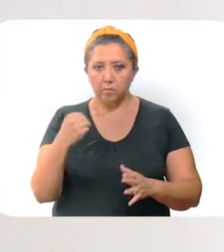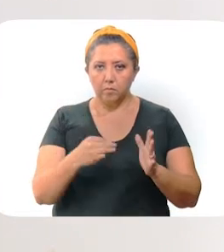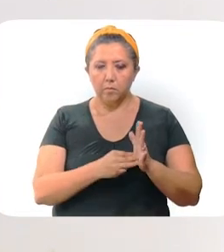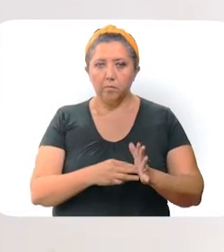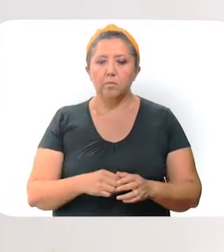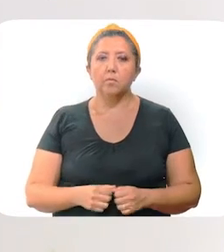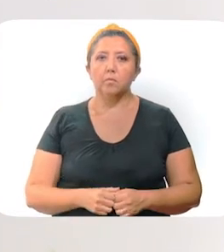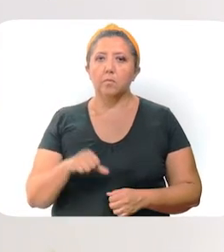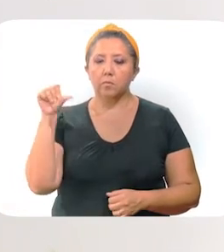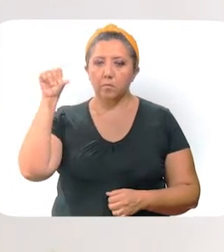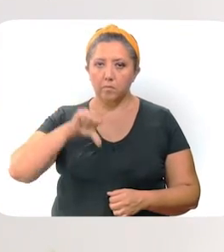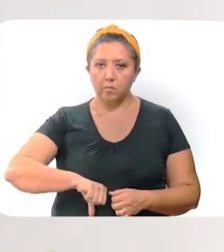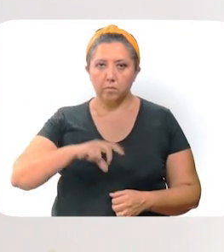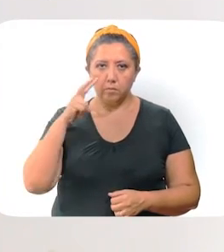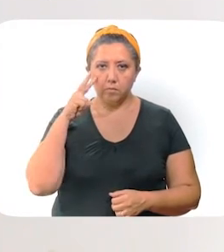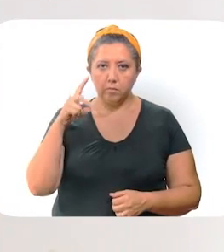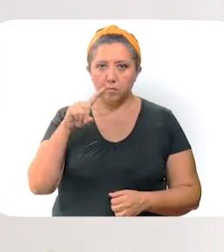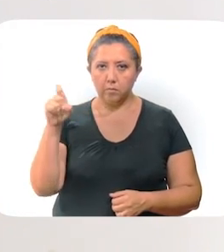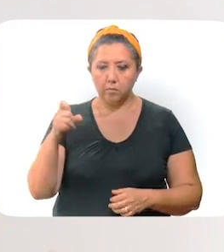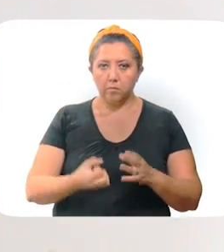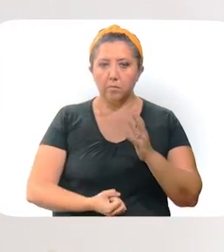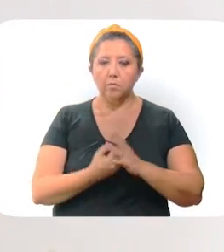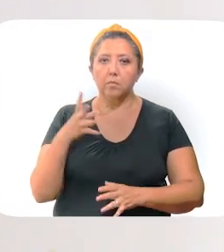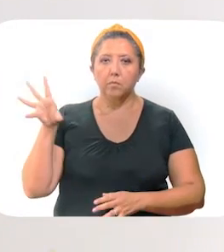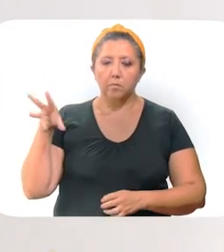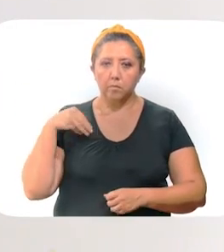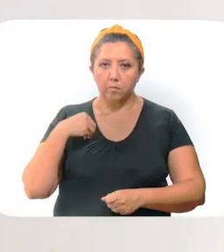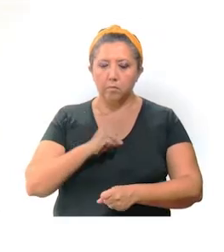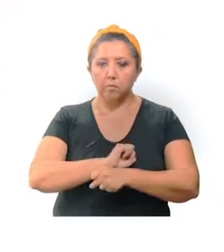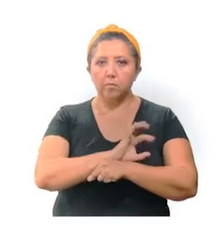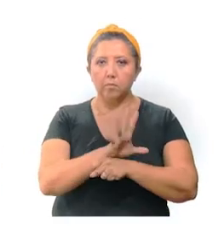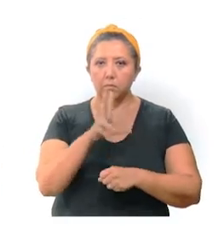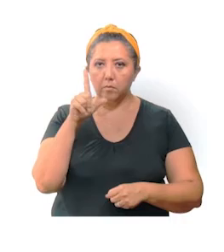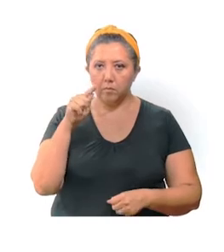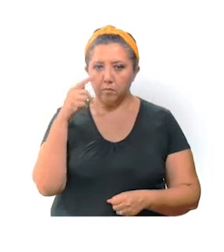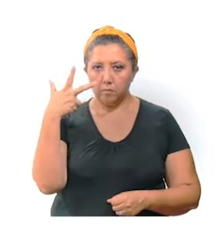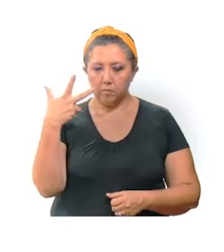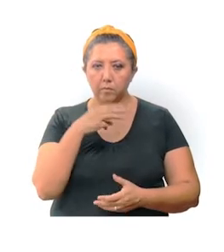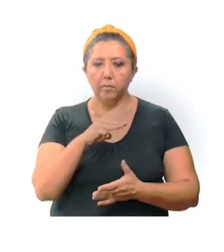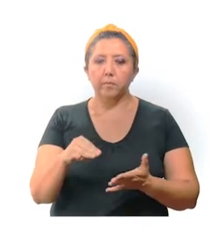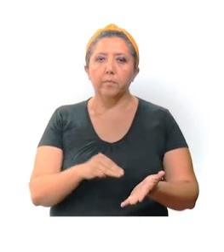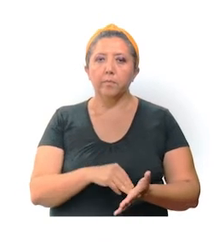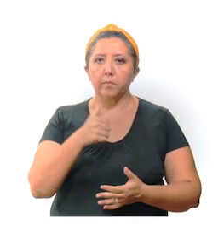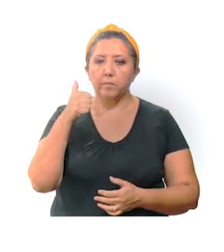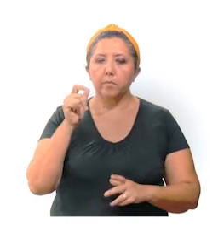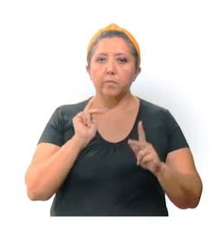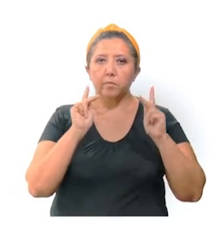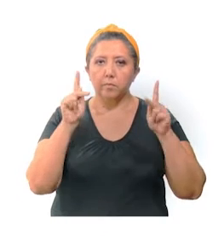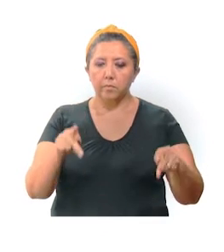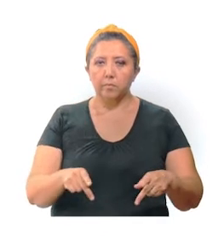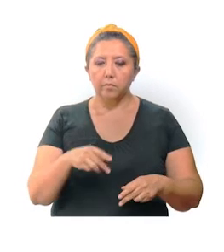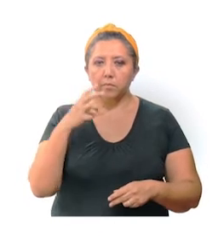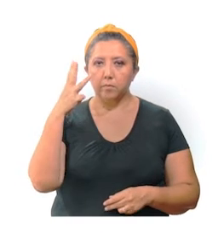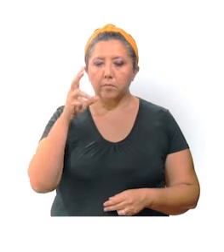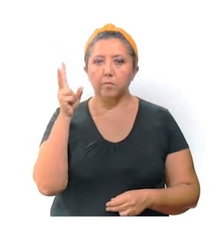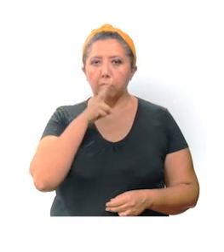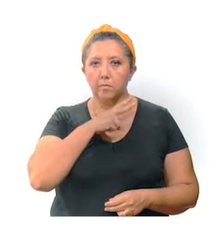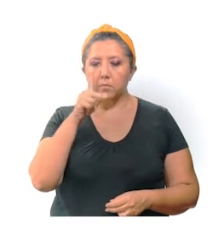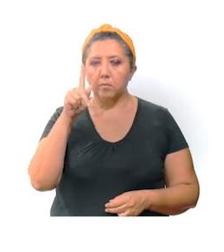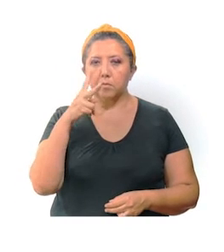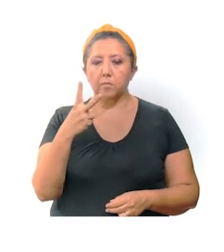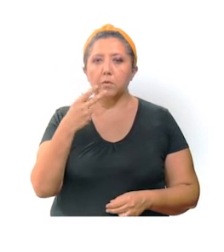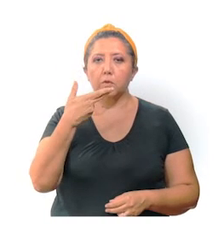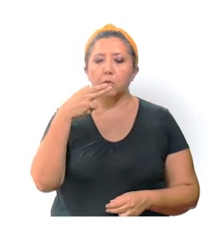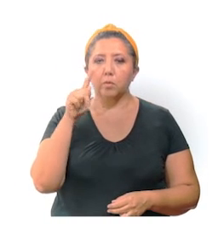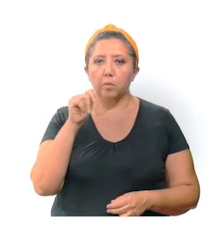.000. Hoy se detectaron 100 nuevos contagios de coronavirus, 78 en Mérida, 6 en Progreso, 3 en Valladolid,